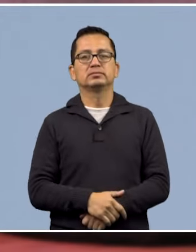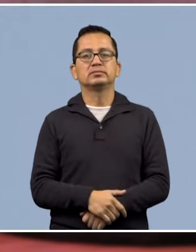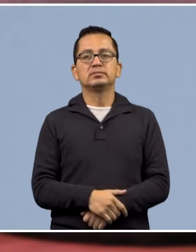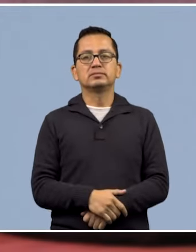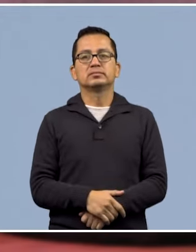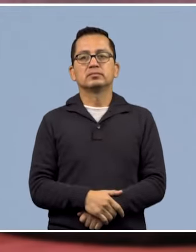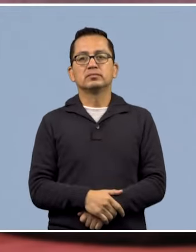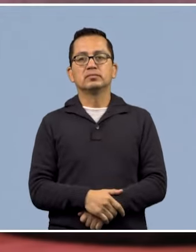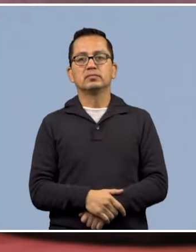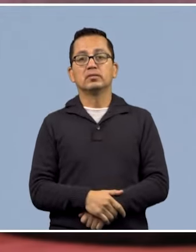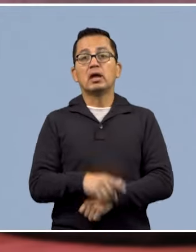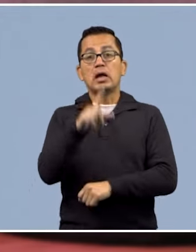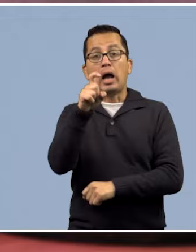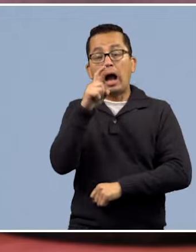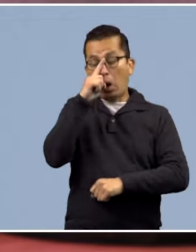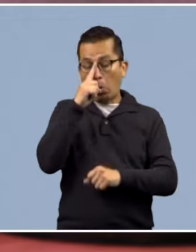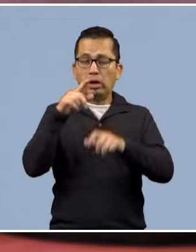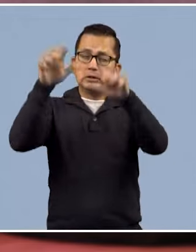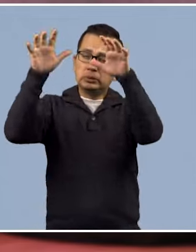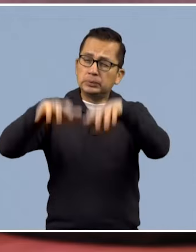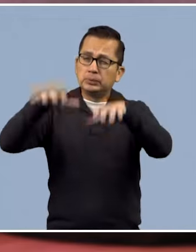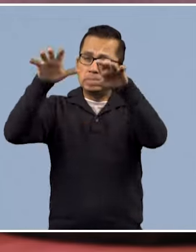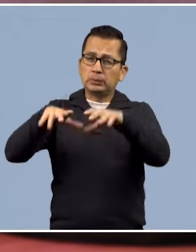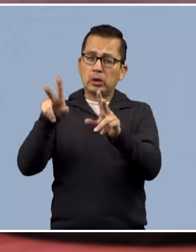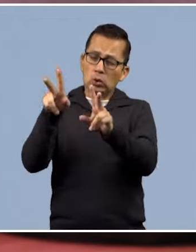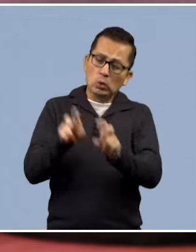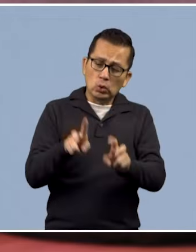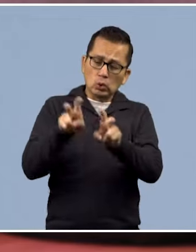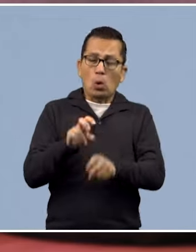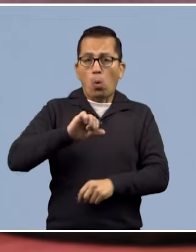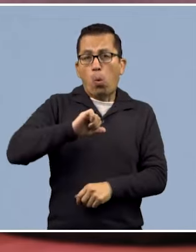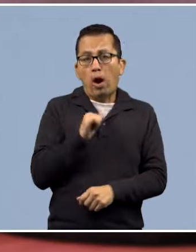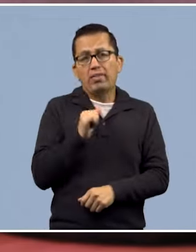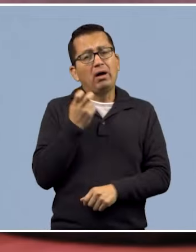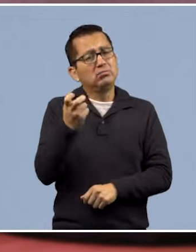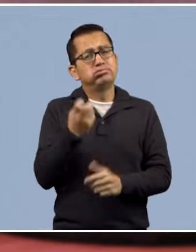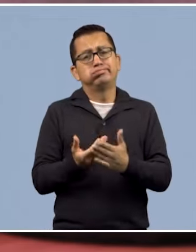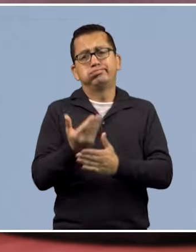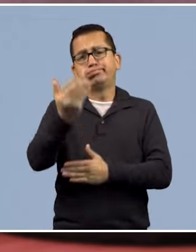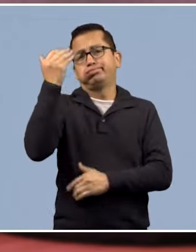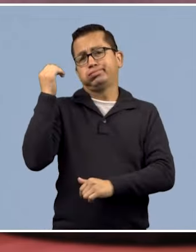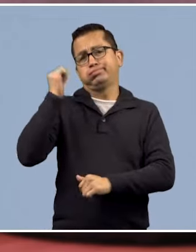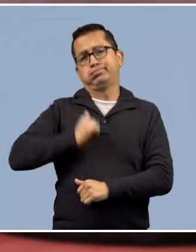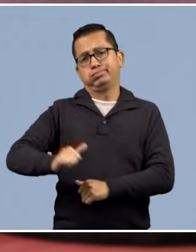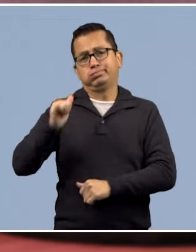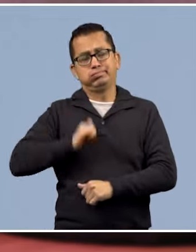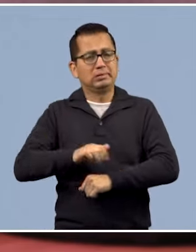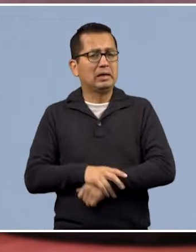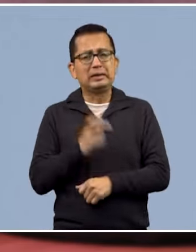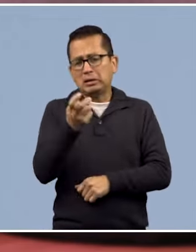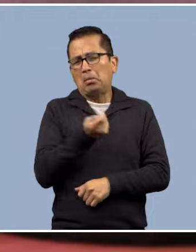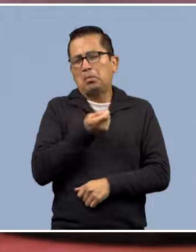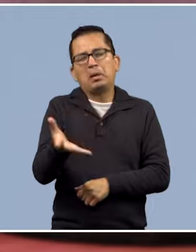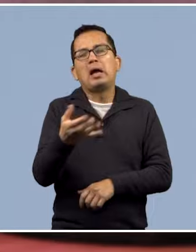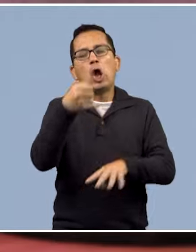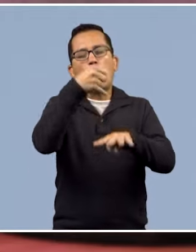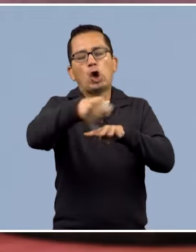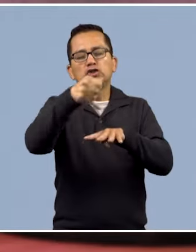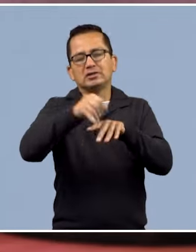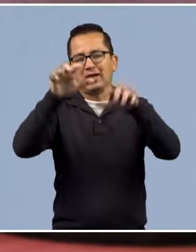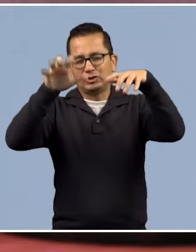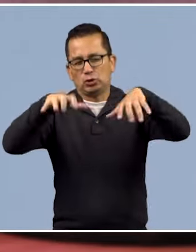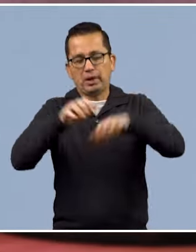La recolección de agua es una actividad que se realiza desde tiempos ancestrales. Un ejemplo de esto, Viri, es la cosecha de lluvia, la